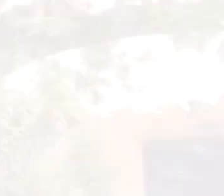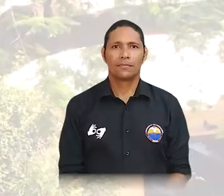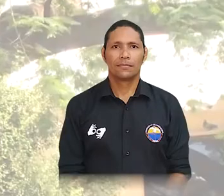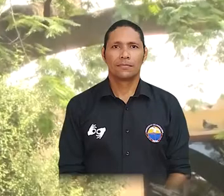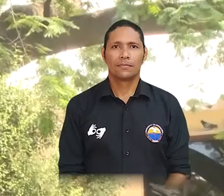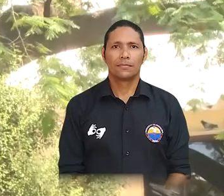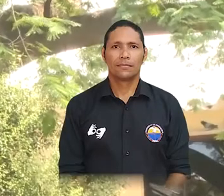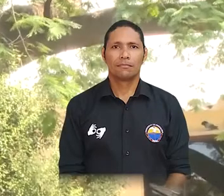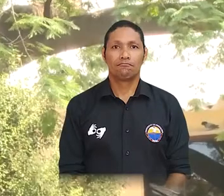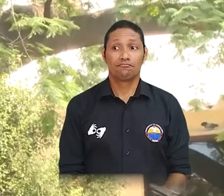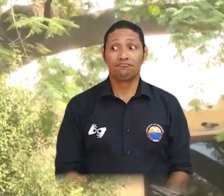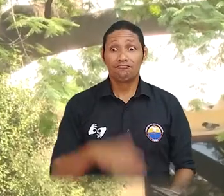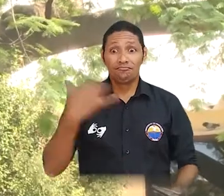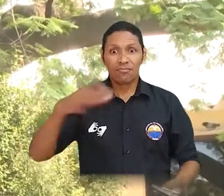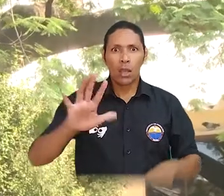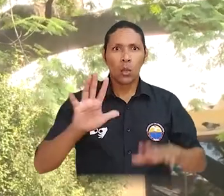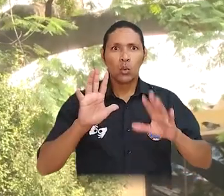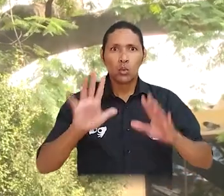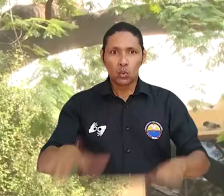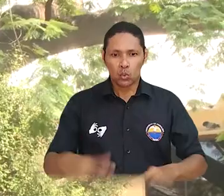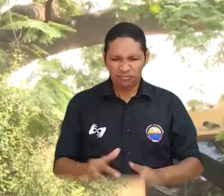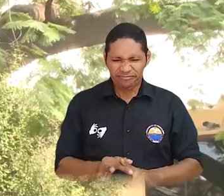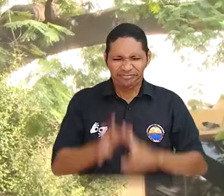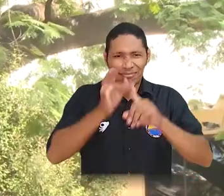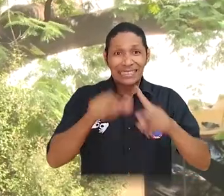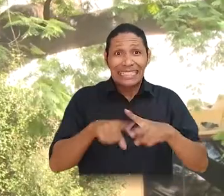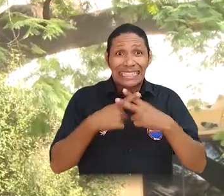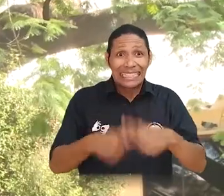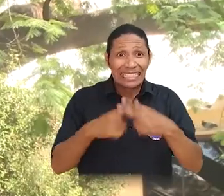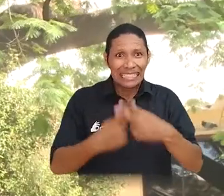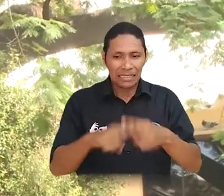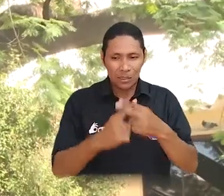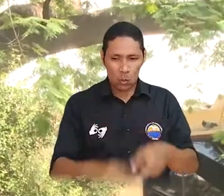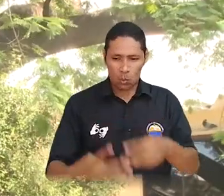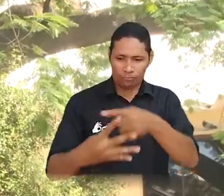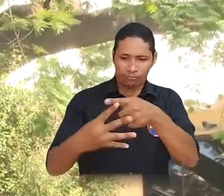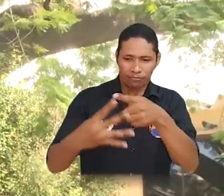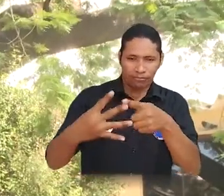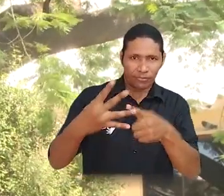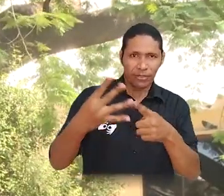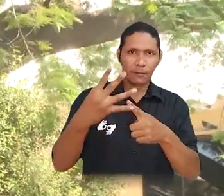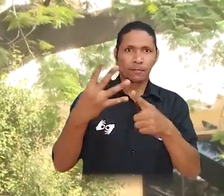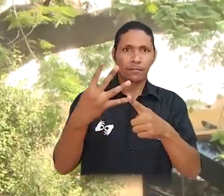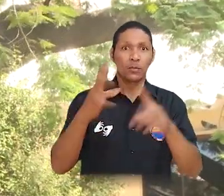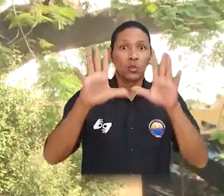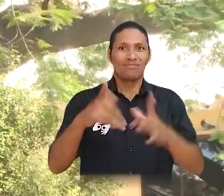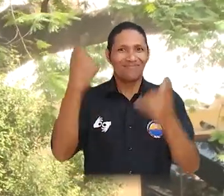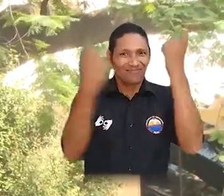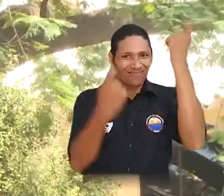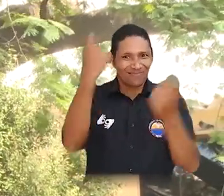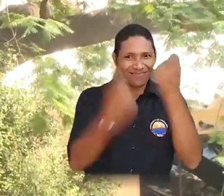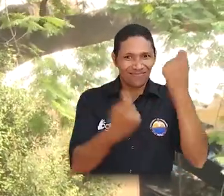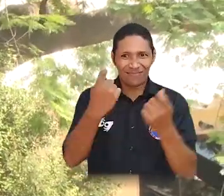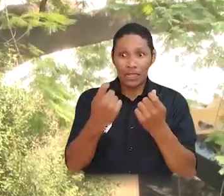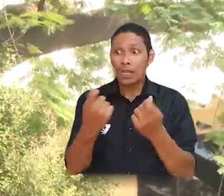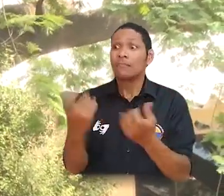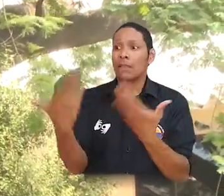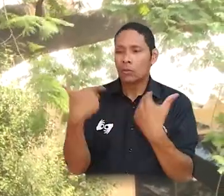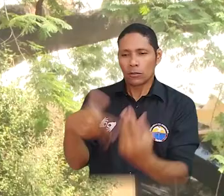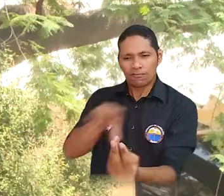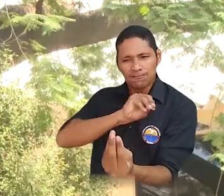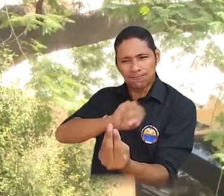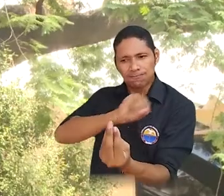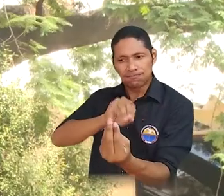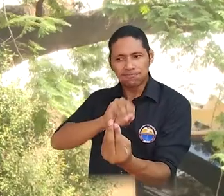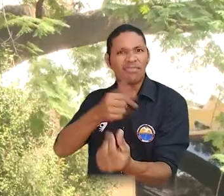Con un taller de cuatro sesiones, la Facultad de Ciencias Empresariales y Económicas ofreció capacitación en temas de liderazgo a los